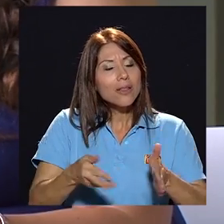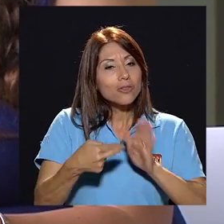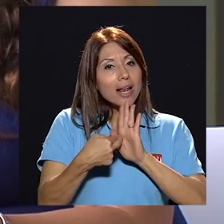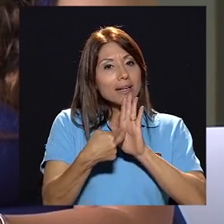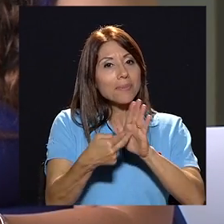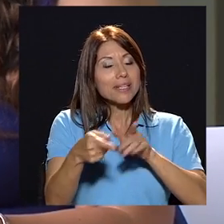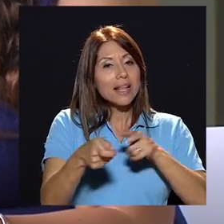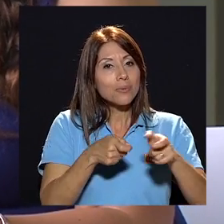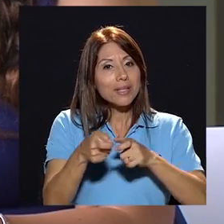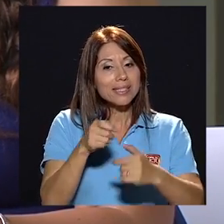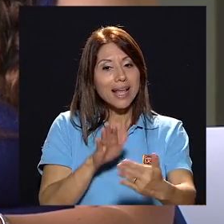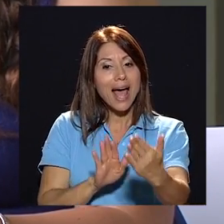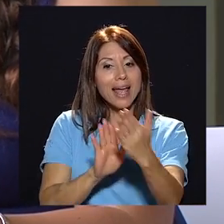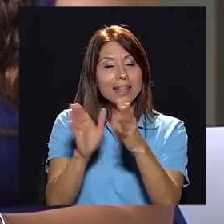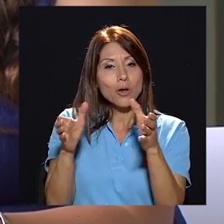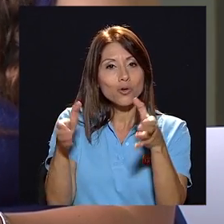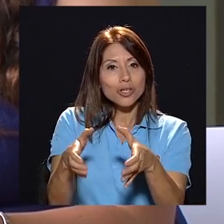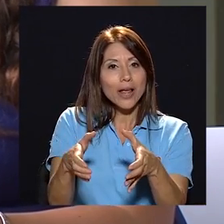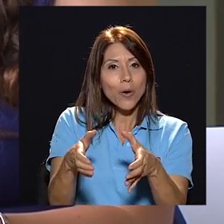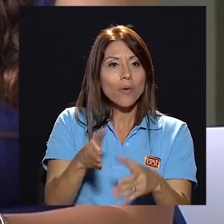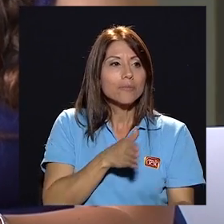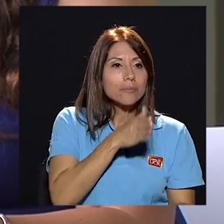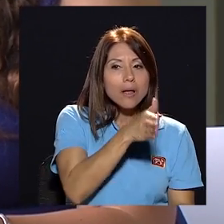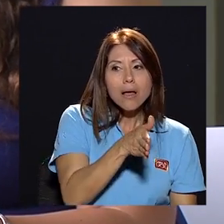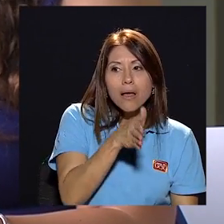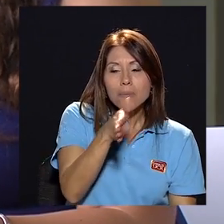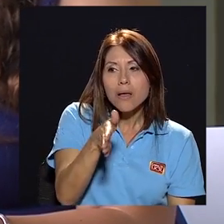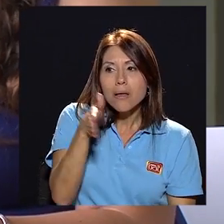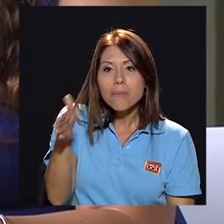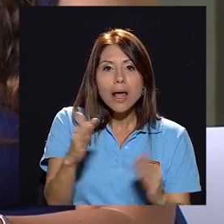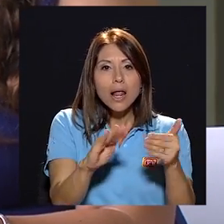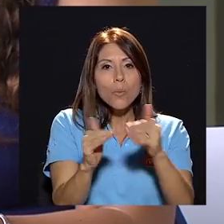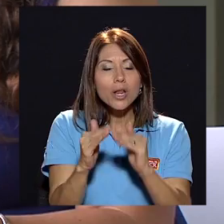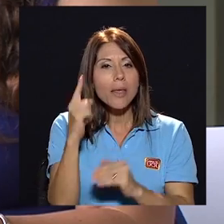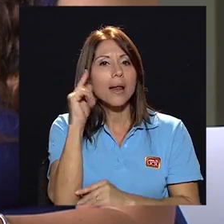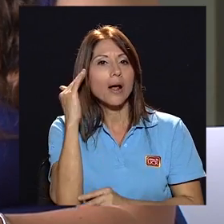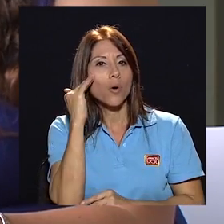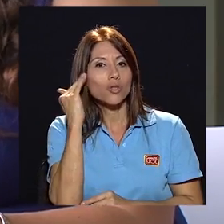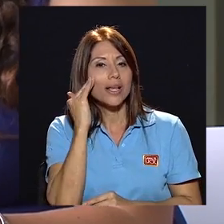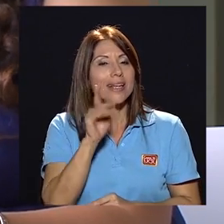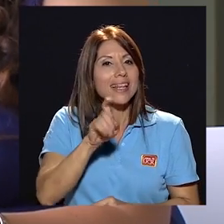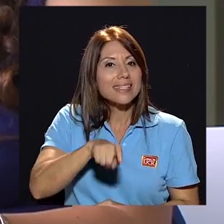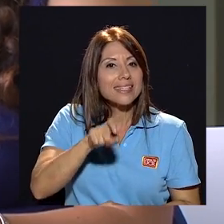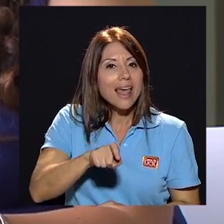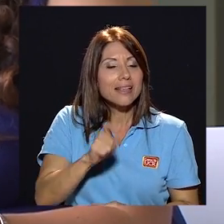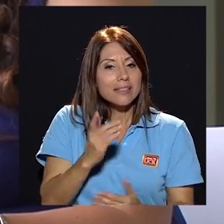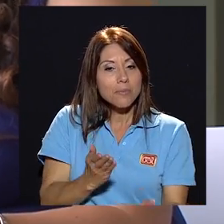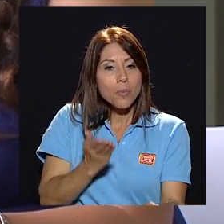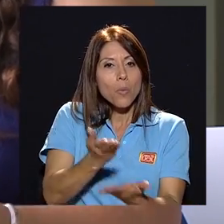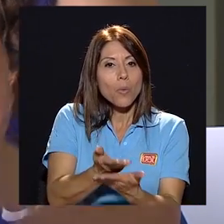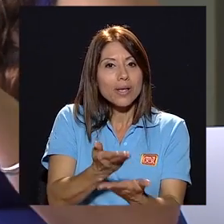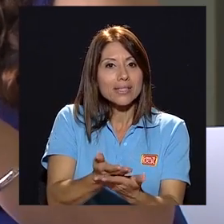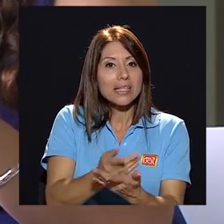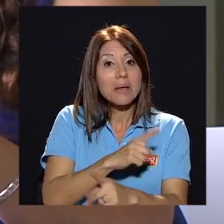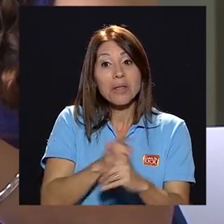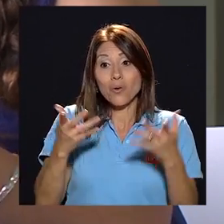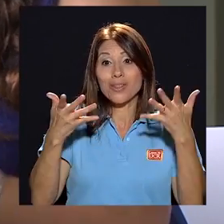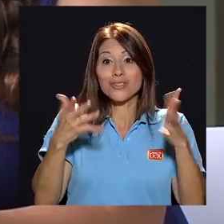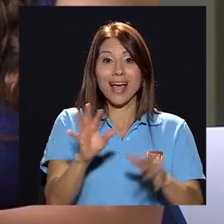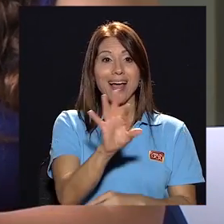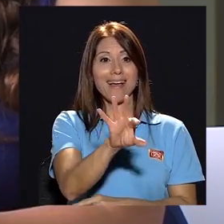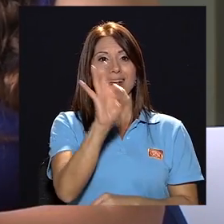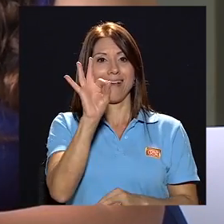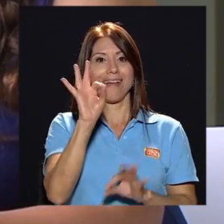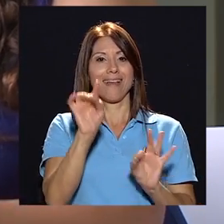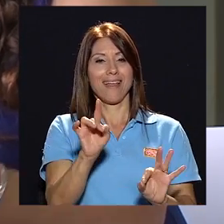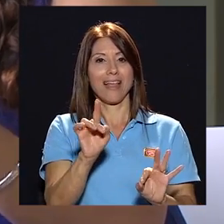representación administrativa ante el consejo se acercan a la comunidad para conocer sus necesidades y también sus propuestas sin embargo una vez que